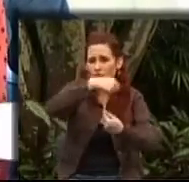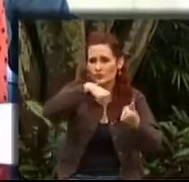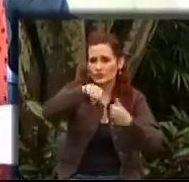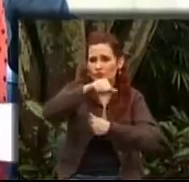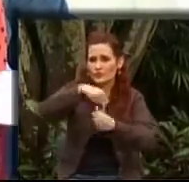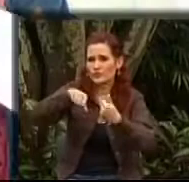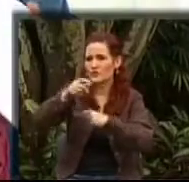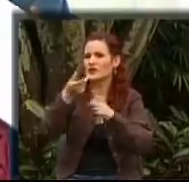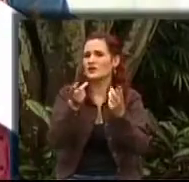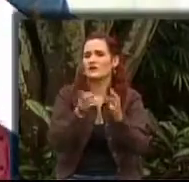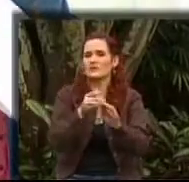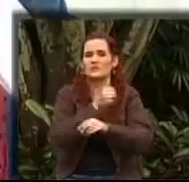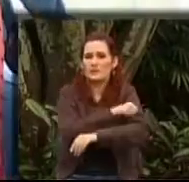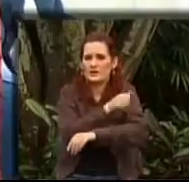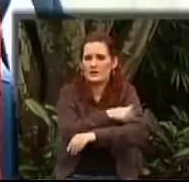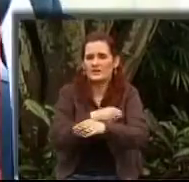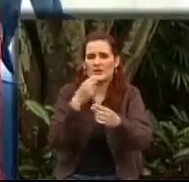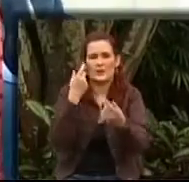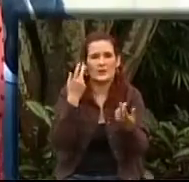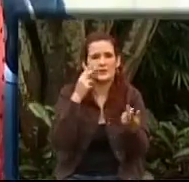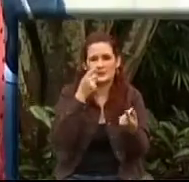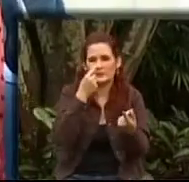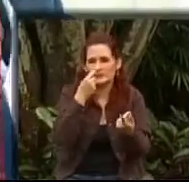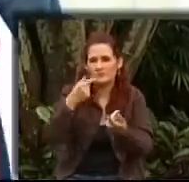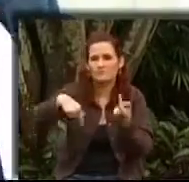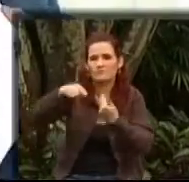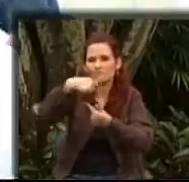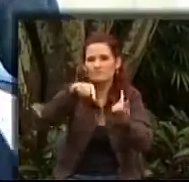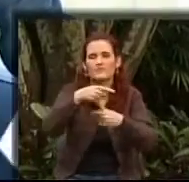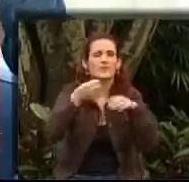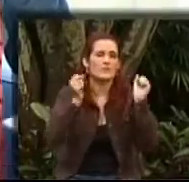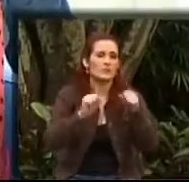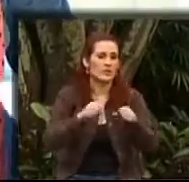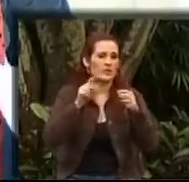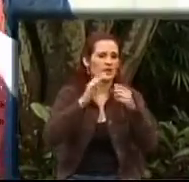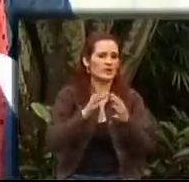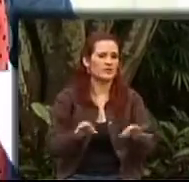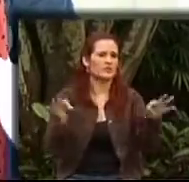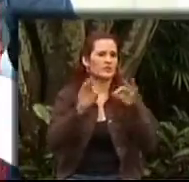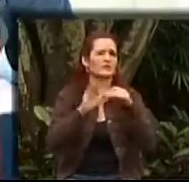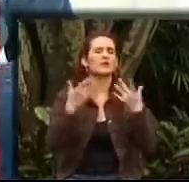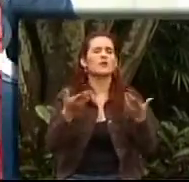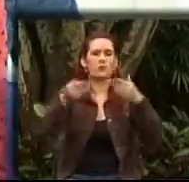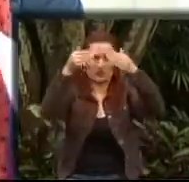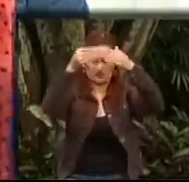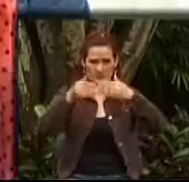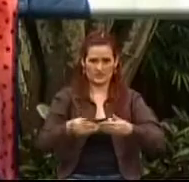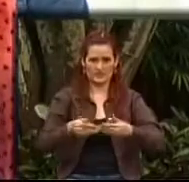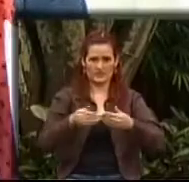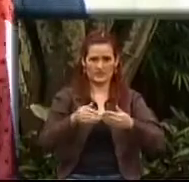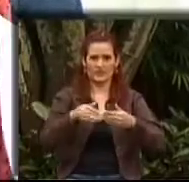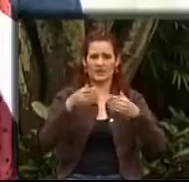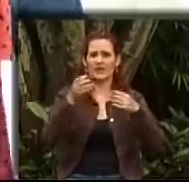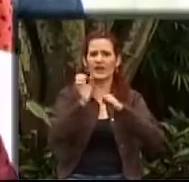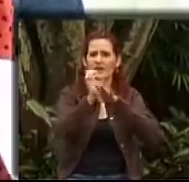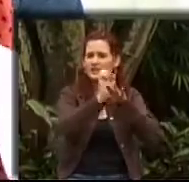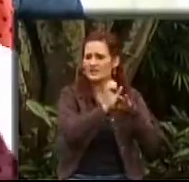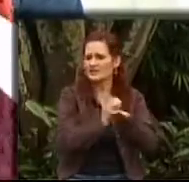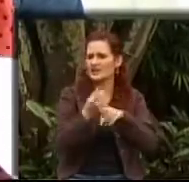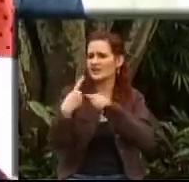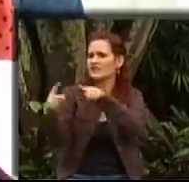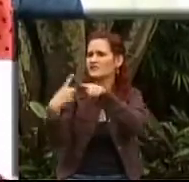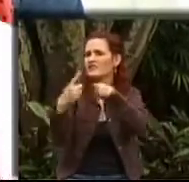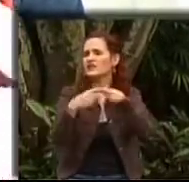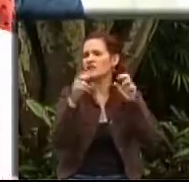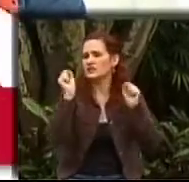todo lo que tiene que ver con las personas en situación de discapacidad y cómo tenemos que mejorar cada uno de los sectores en los que nosotros estamos involucrados